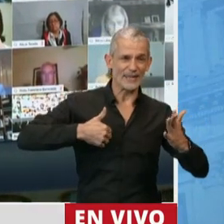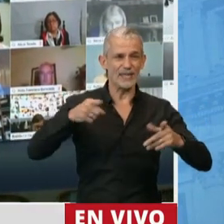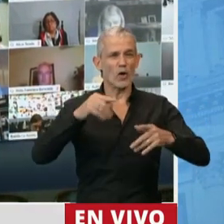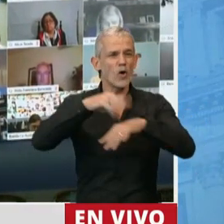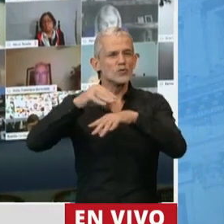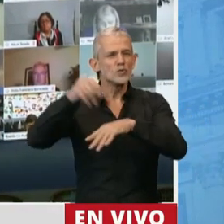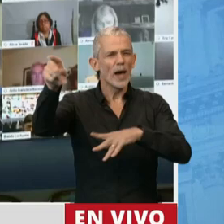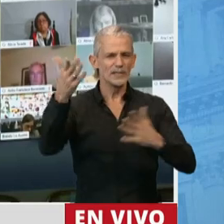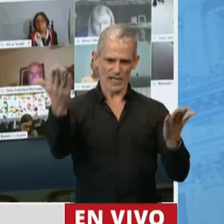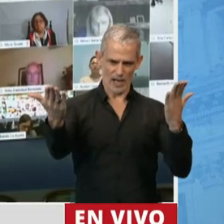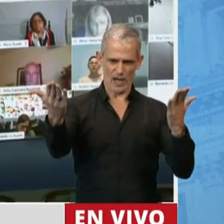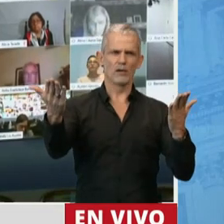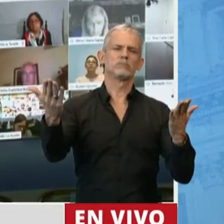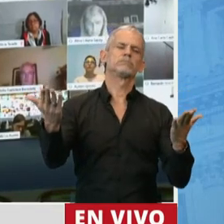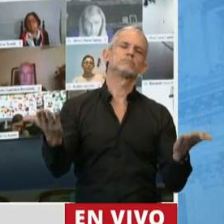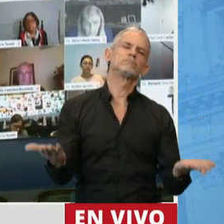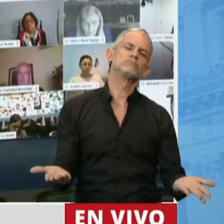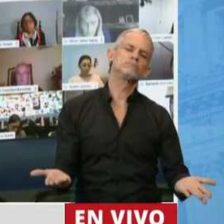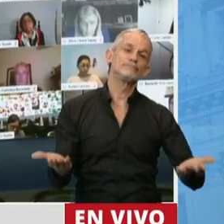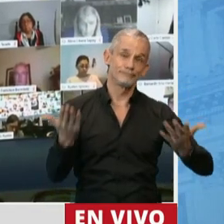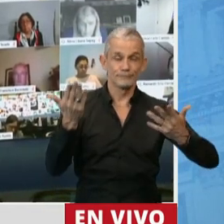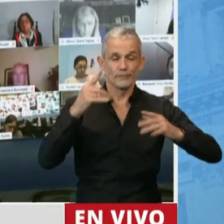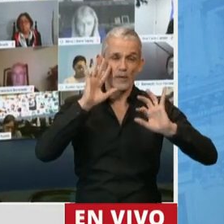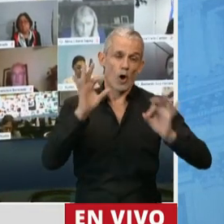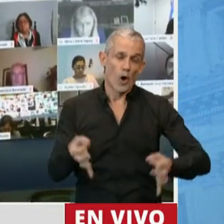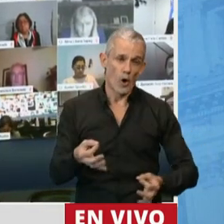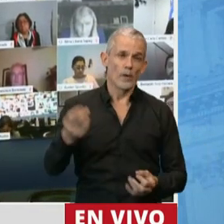el caso sueco y aparecieron obviamente